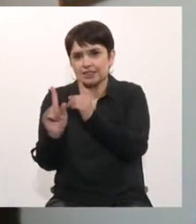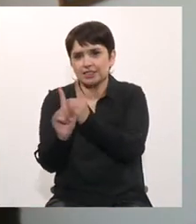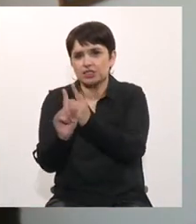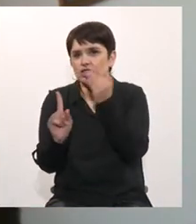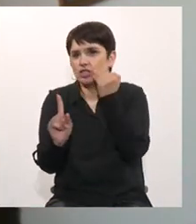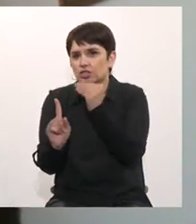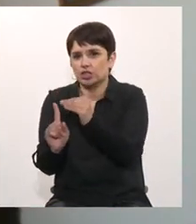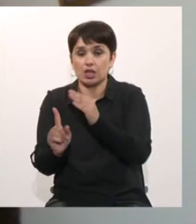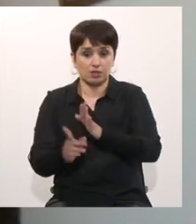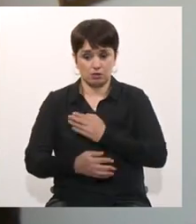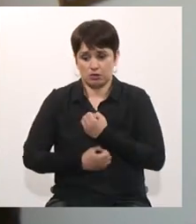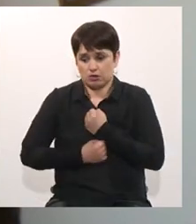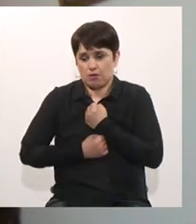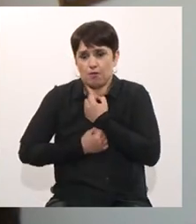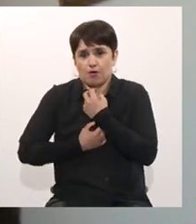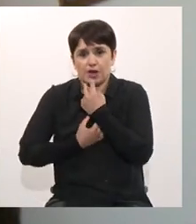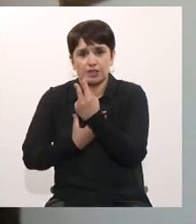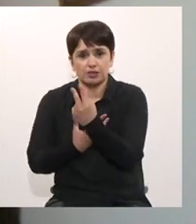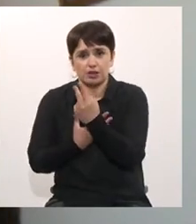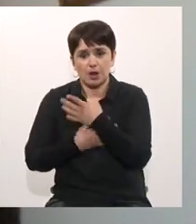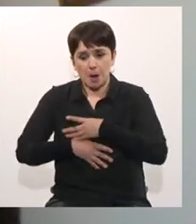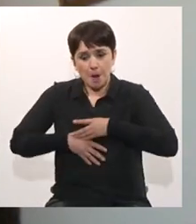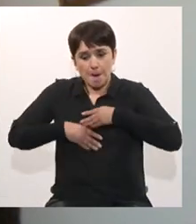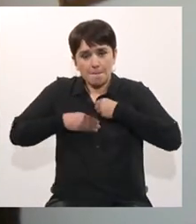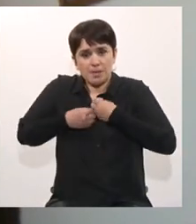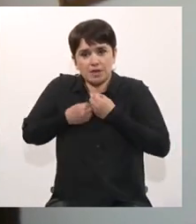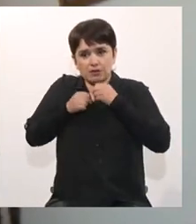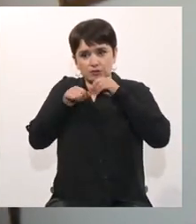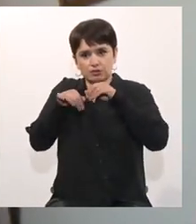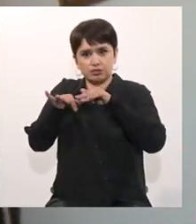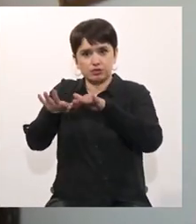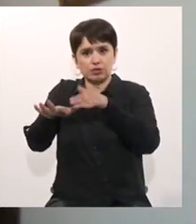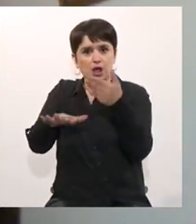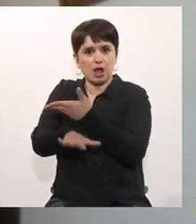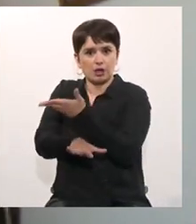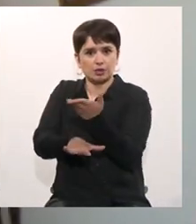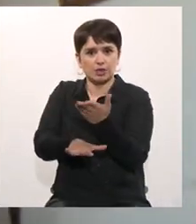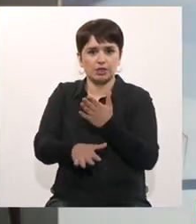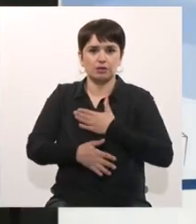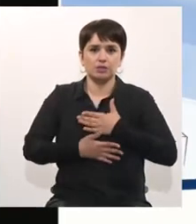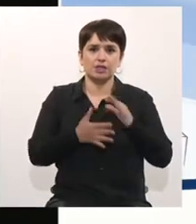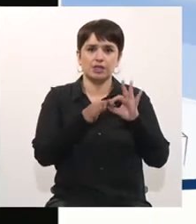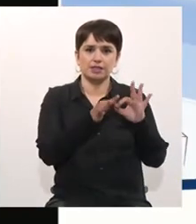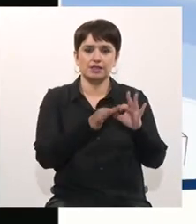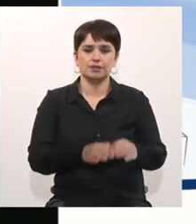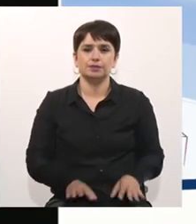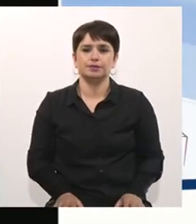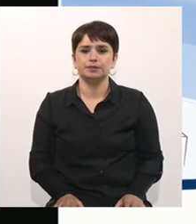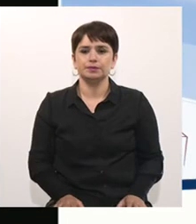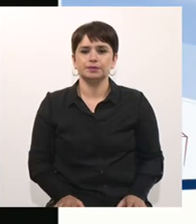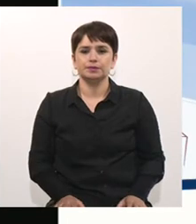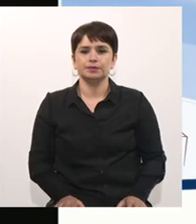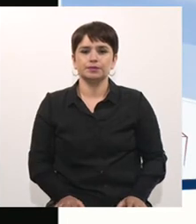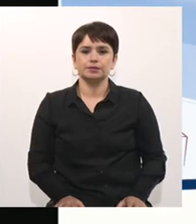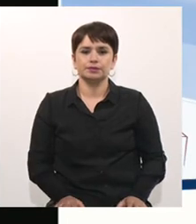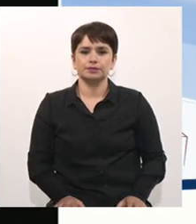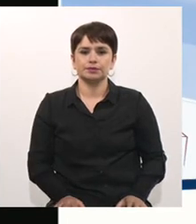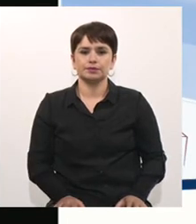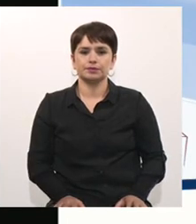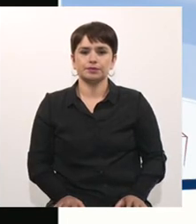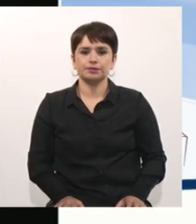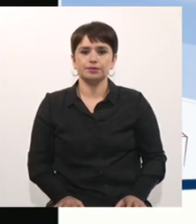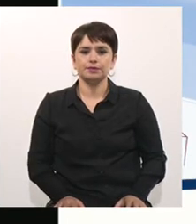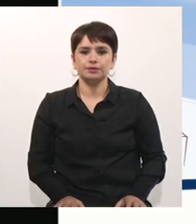vocación, ese es el espíritu que nosotros queremos transmitirle. Muchas gracias, señora Presidenta. Muchas gracias, señor